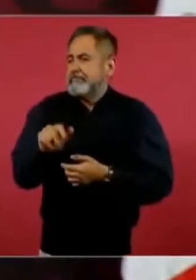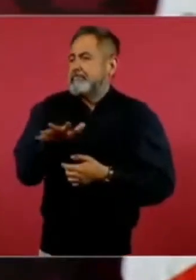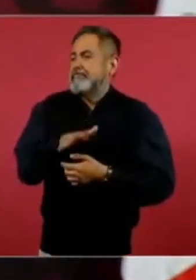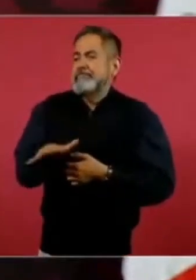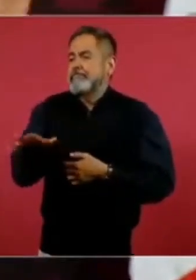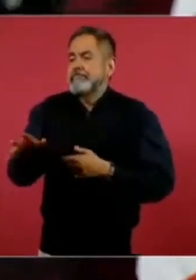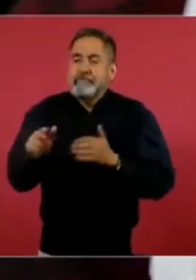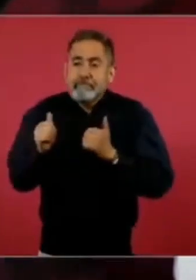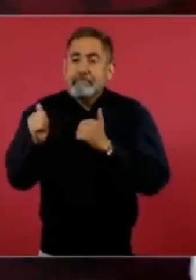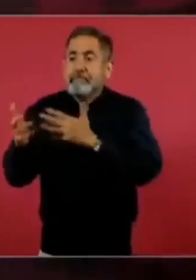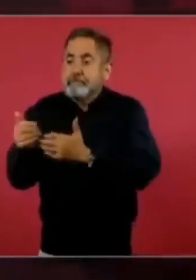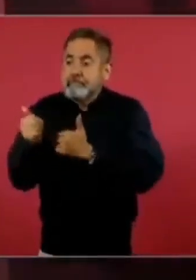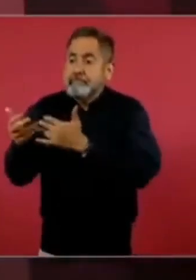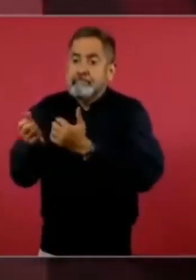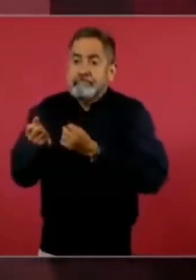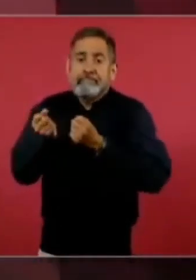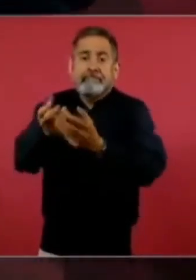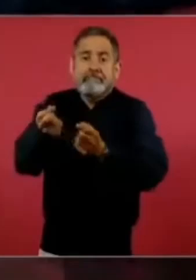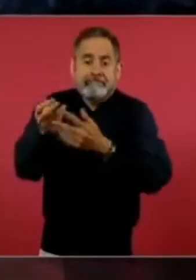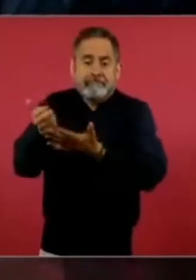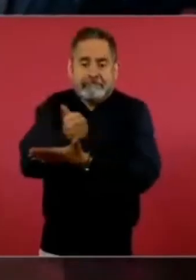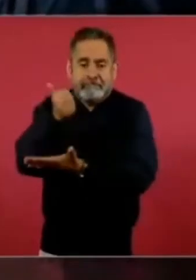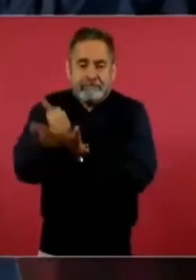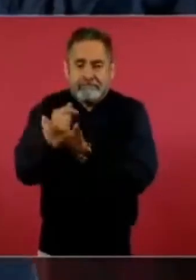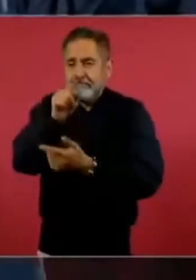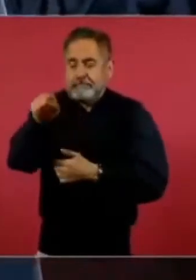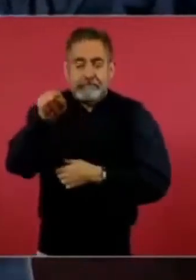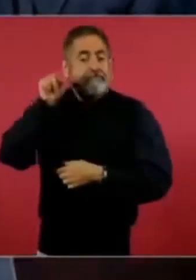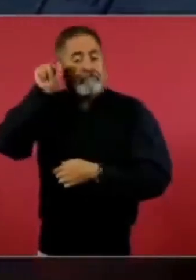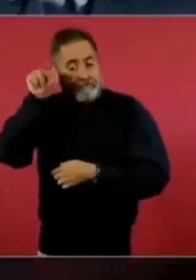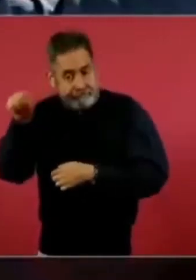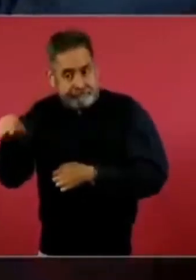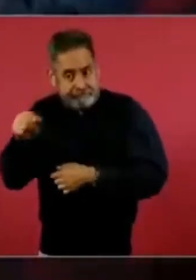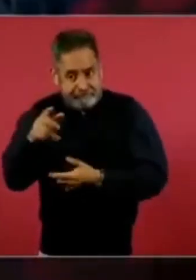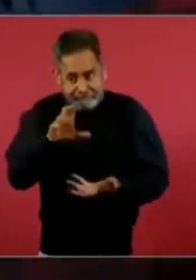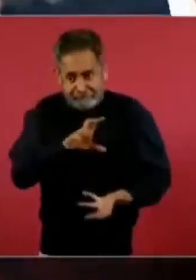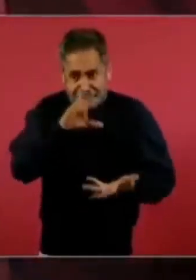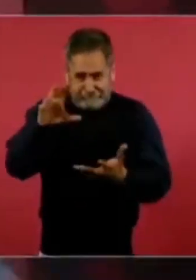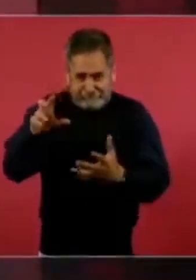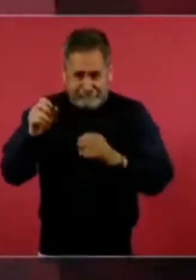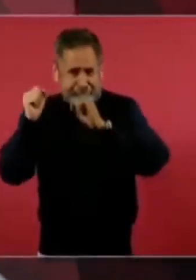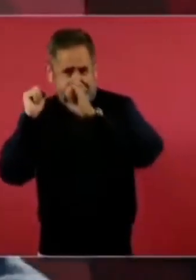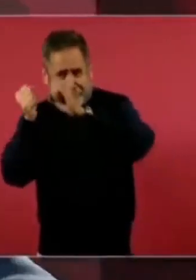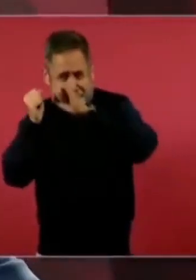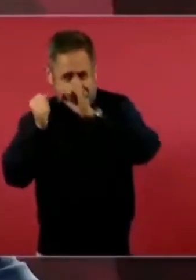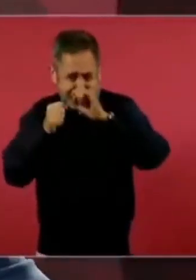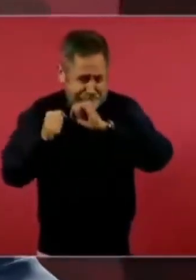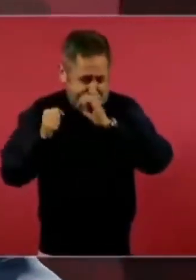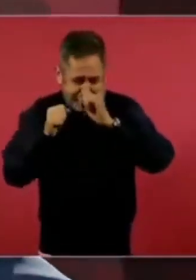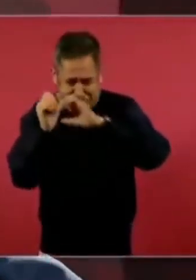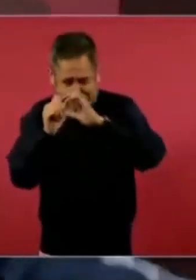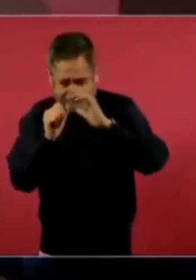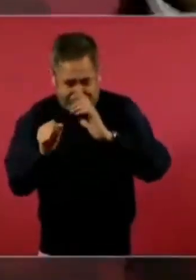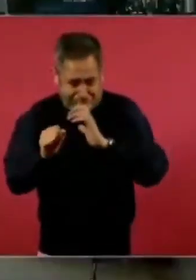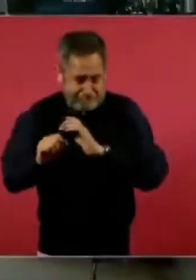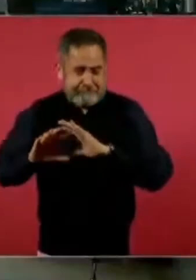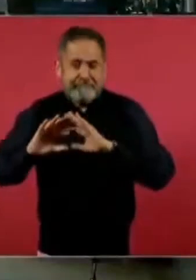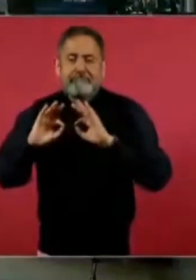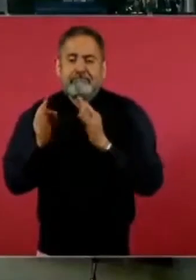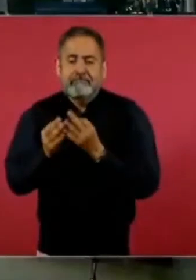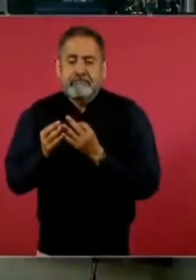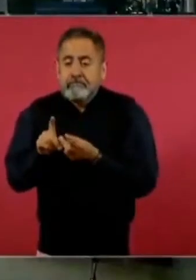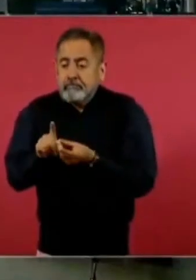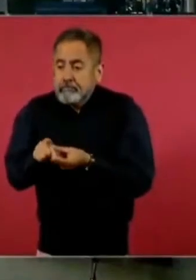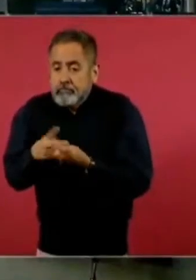y le llevaban a las ciudades y ahí los artistas, pero esa piedra es de